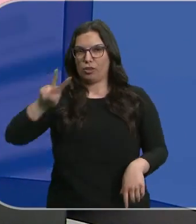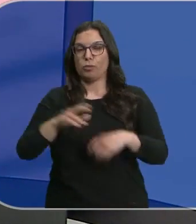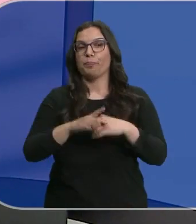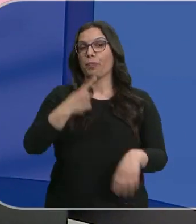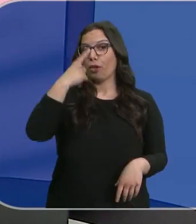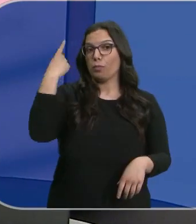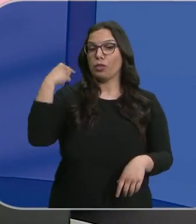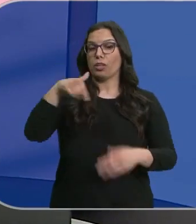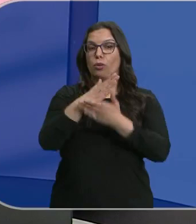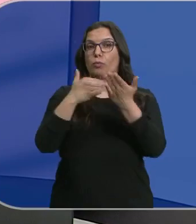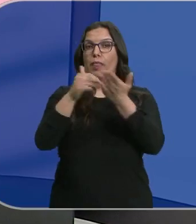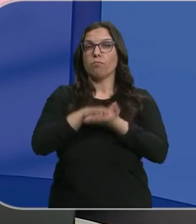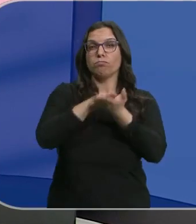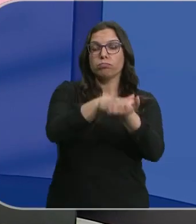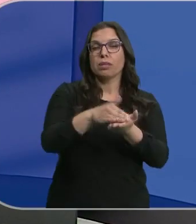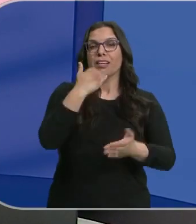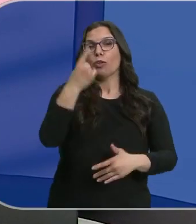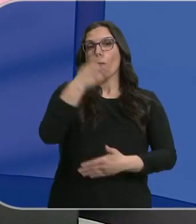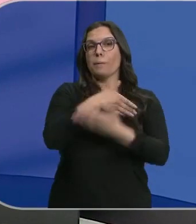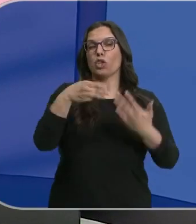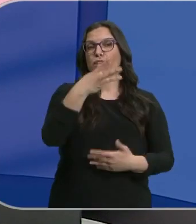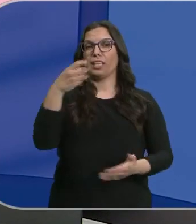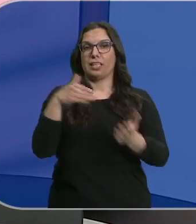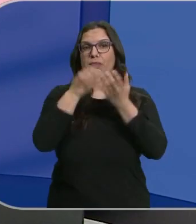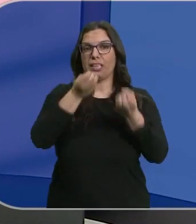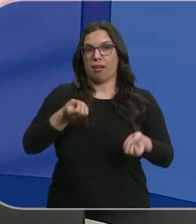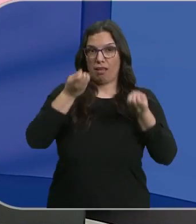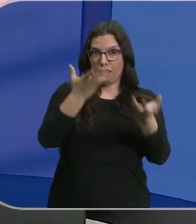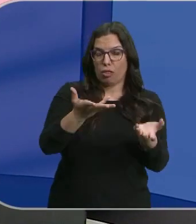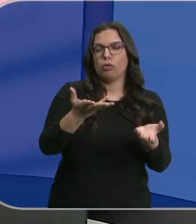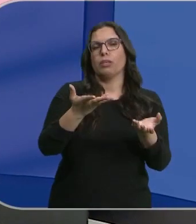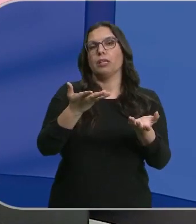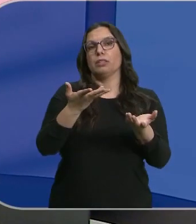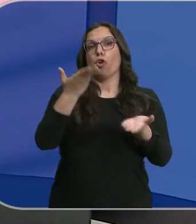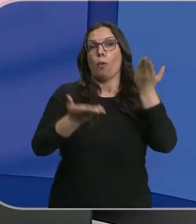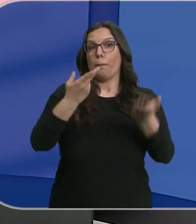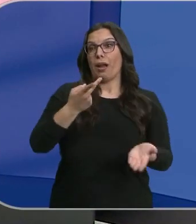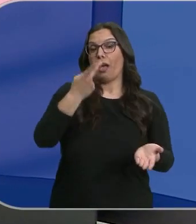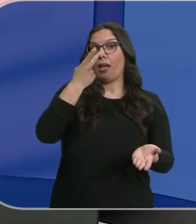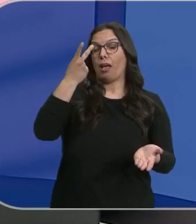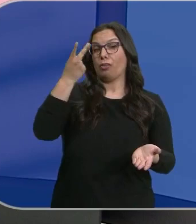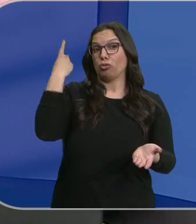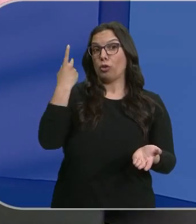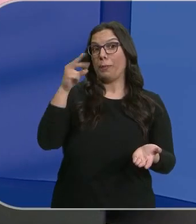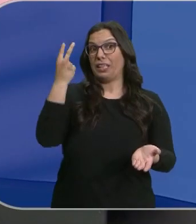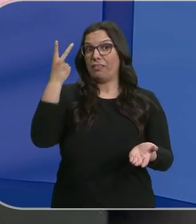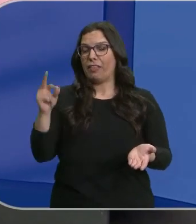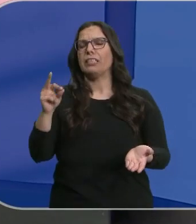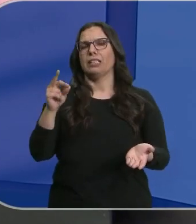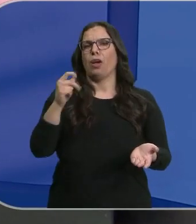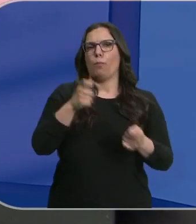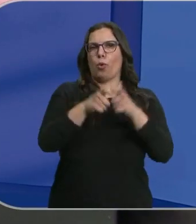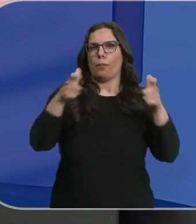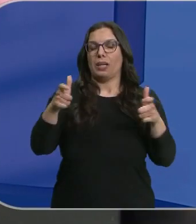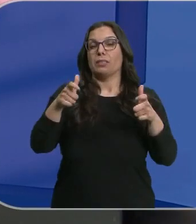año pasado se presentaron en nuestra comunidad casi un millón trescientas mil declaraciones, algo más que en 2020. Pero se espera que se incremente un